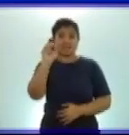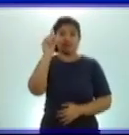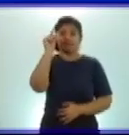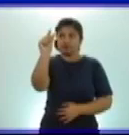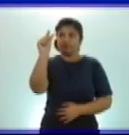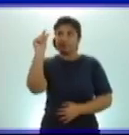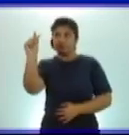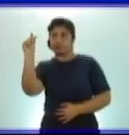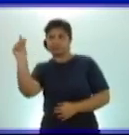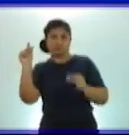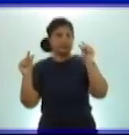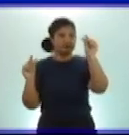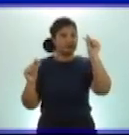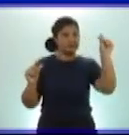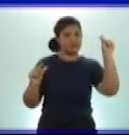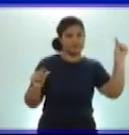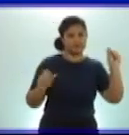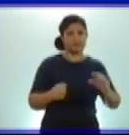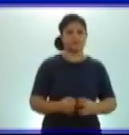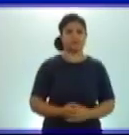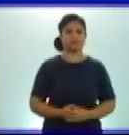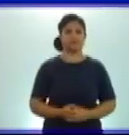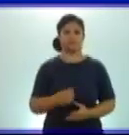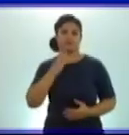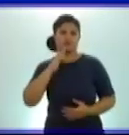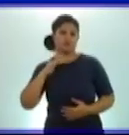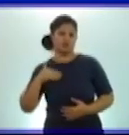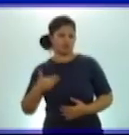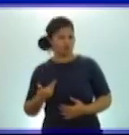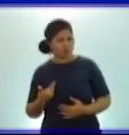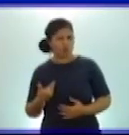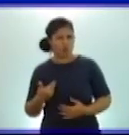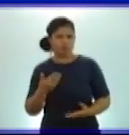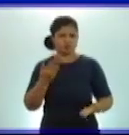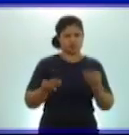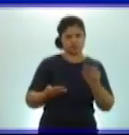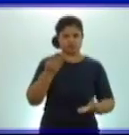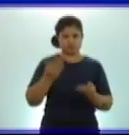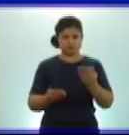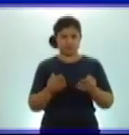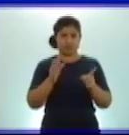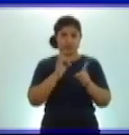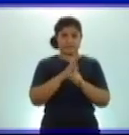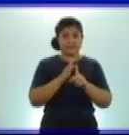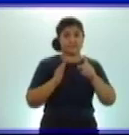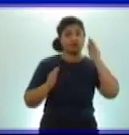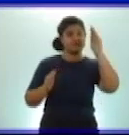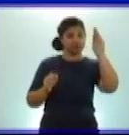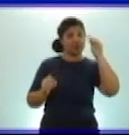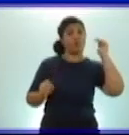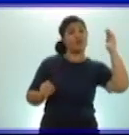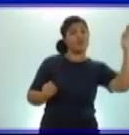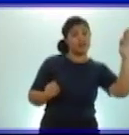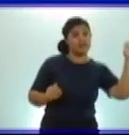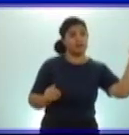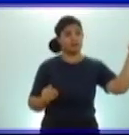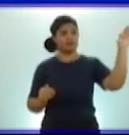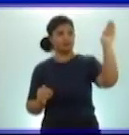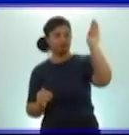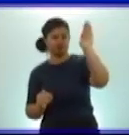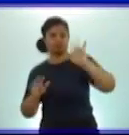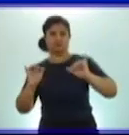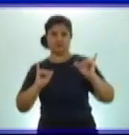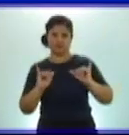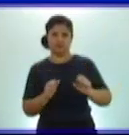comparar de izquierda a derecha? Y miramos la primera cifra. Bueno, en los dos casos